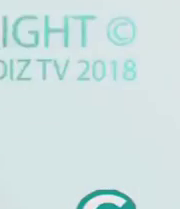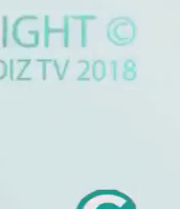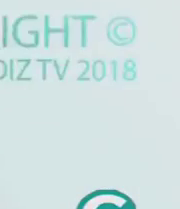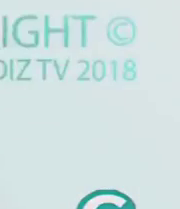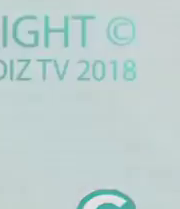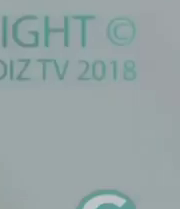Gracias. Gracias. Gracias. Gracias. Gracias.